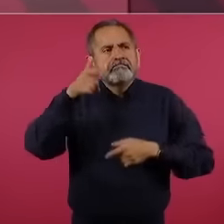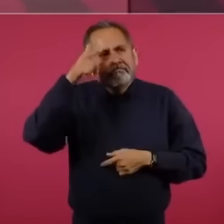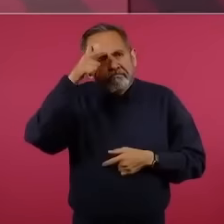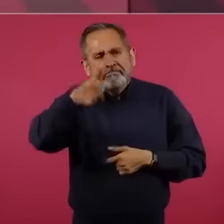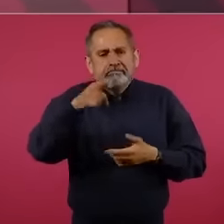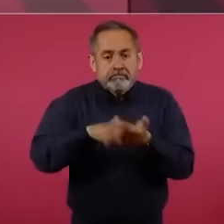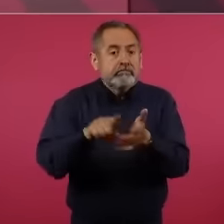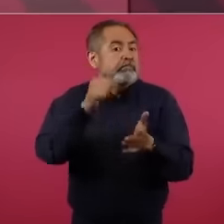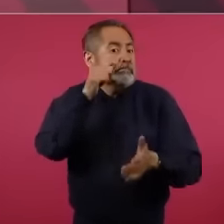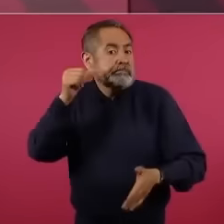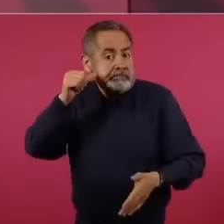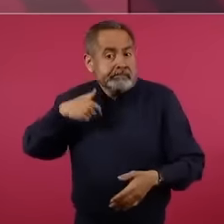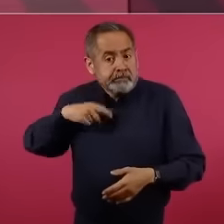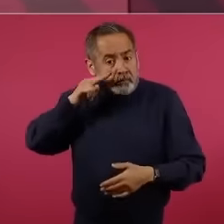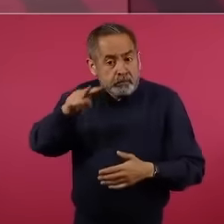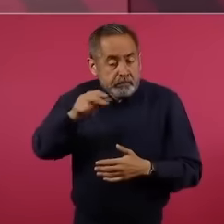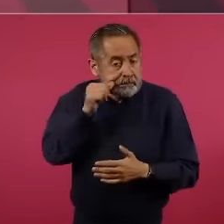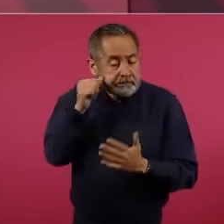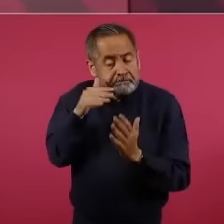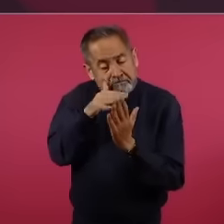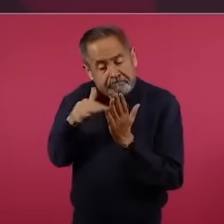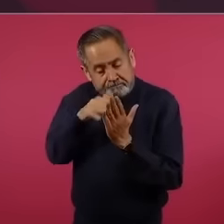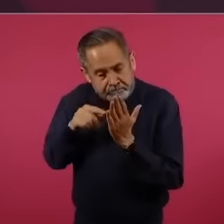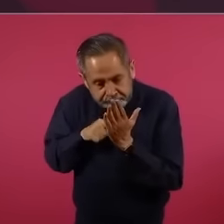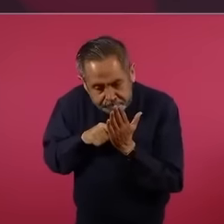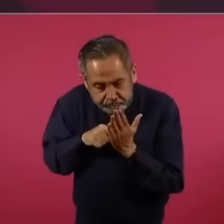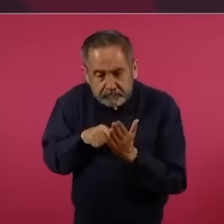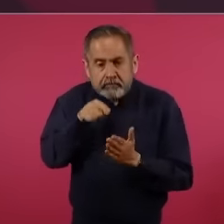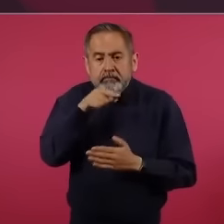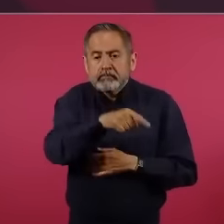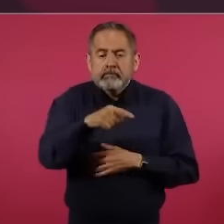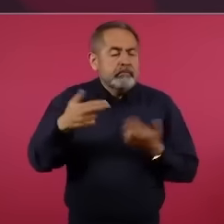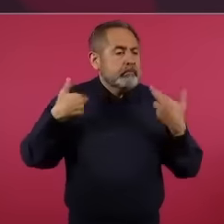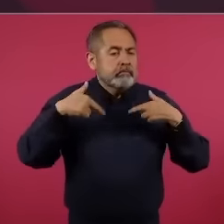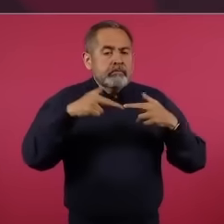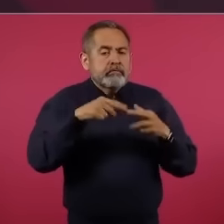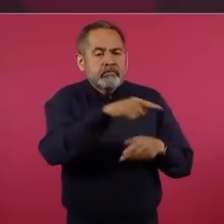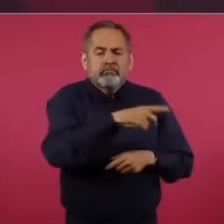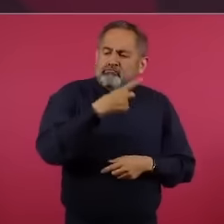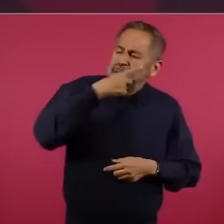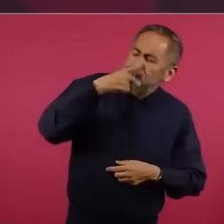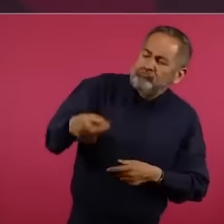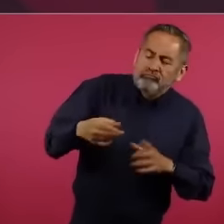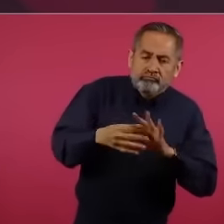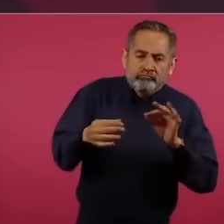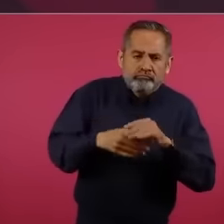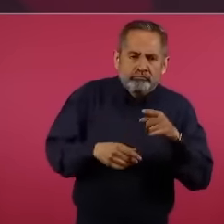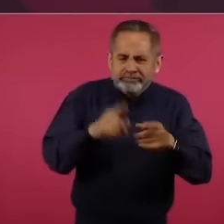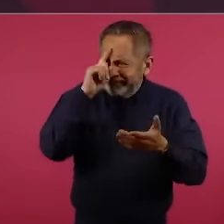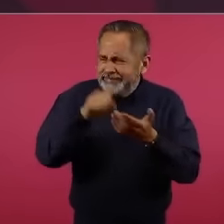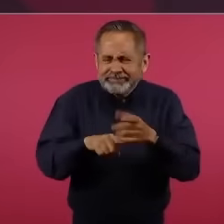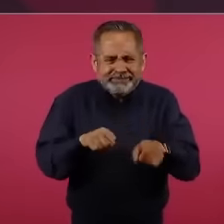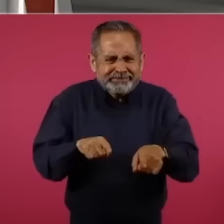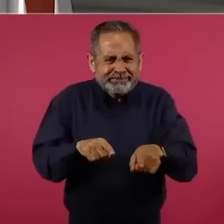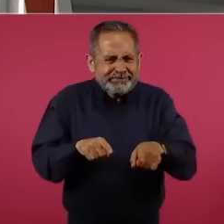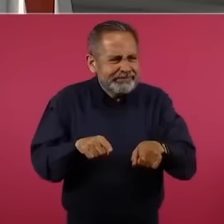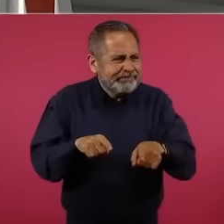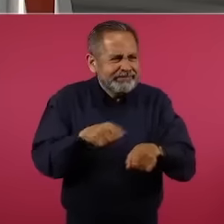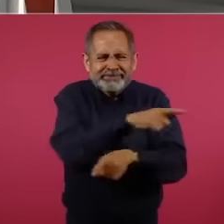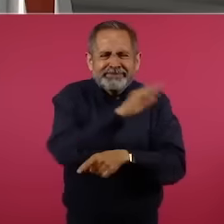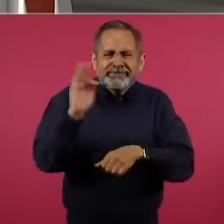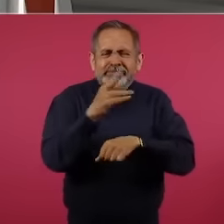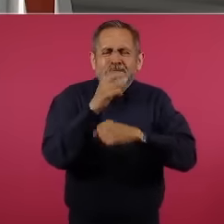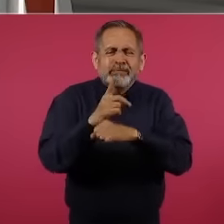informando. Ayer leía yo que un maestro les dijo, creo que aquí en la Facultad de Derecho,